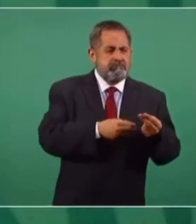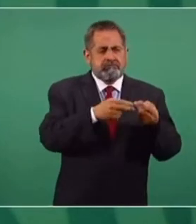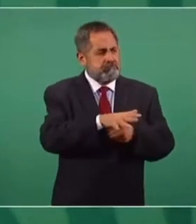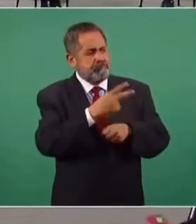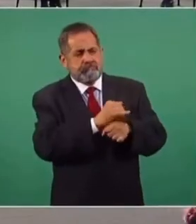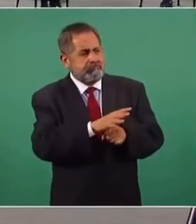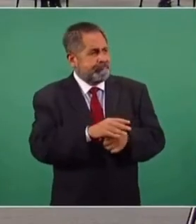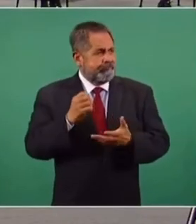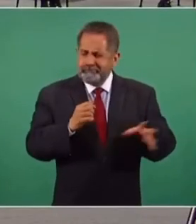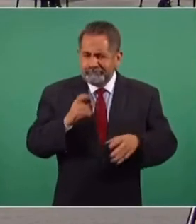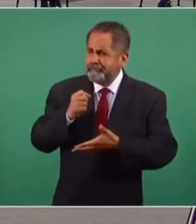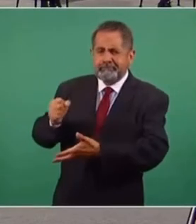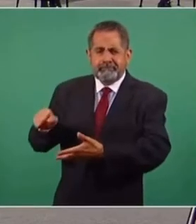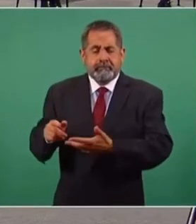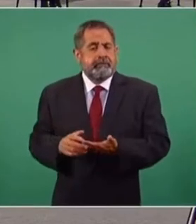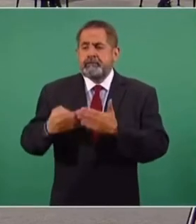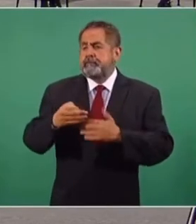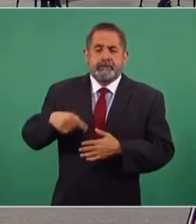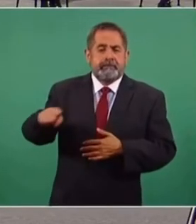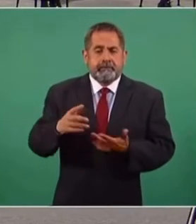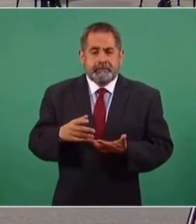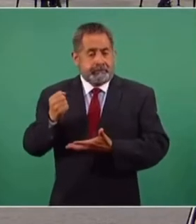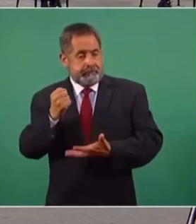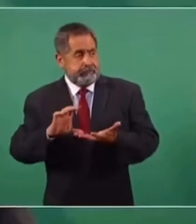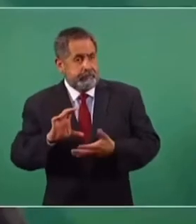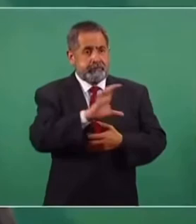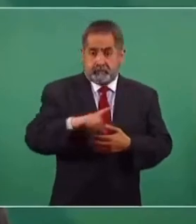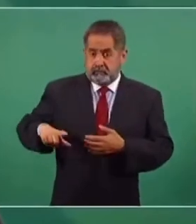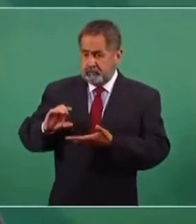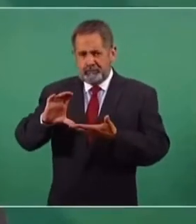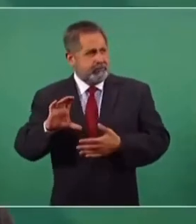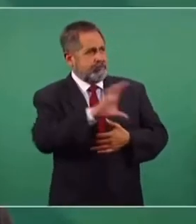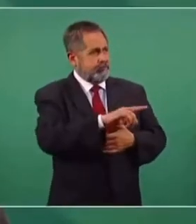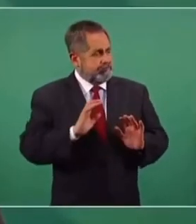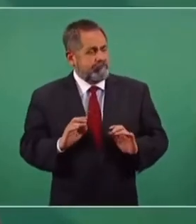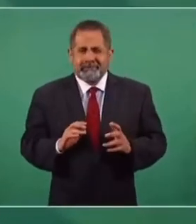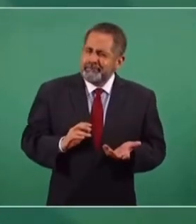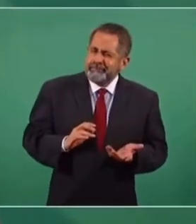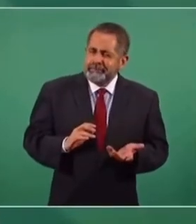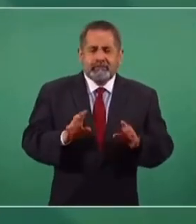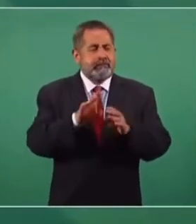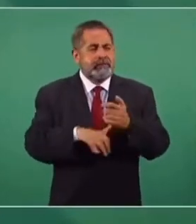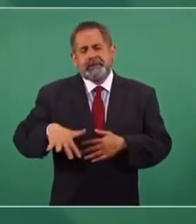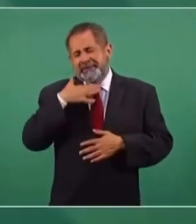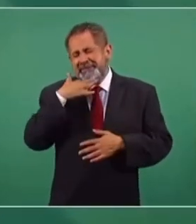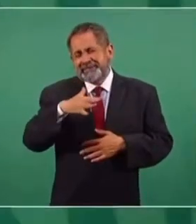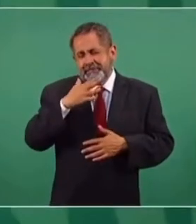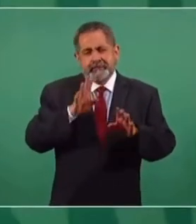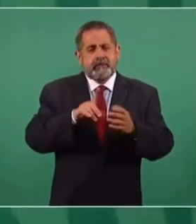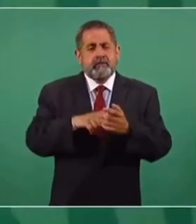sus investigaciones. Entonces, sin embargo, se les entregaban recursos del gobierno. Pues no solo eso. Imperaba la corrupción